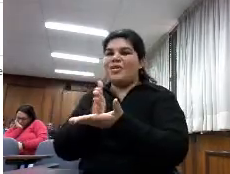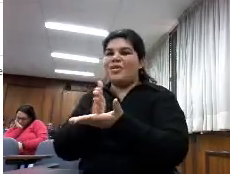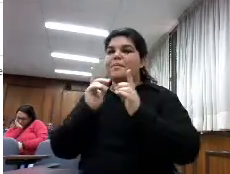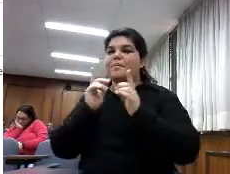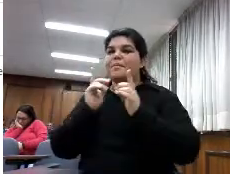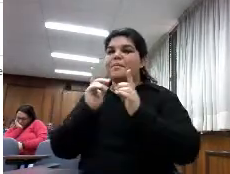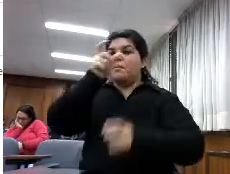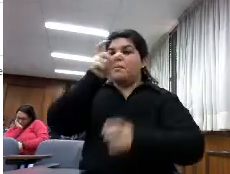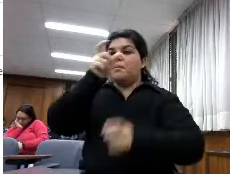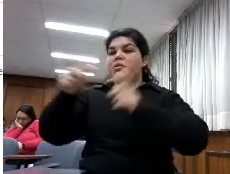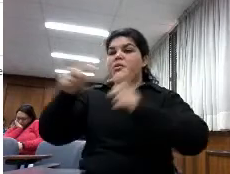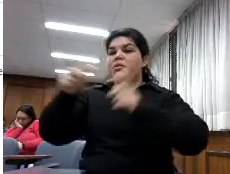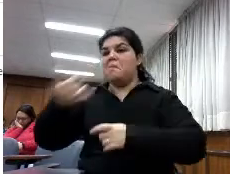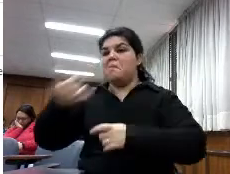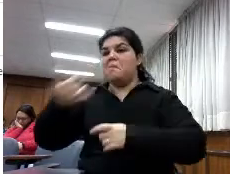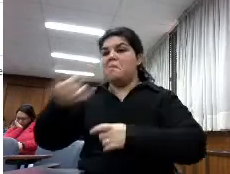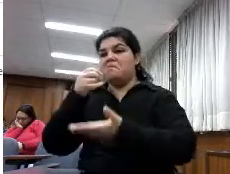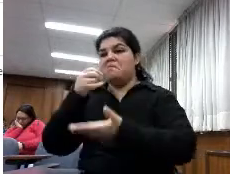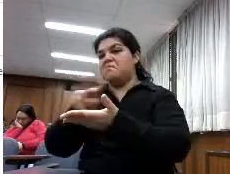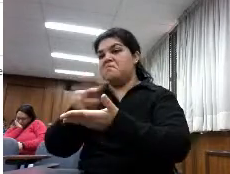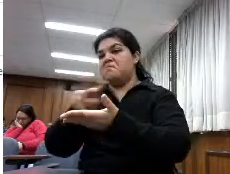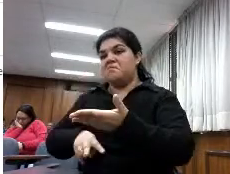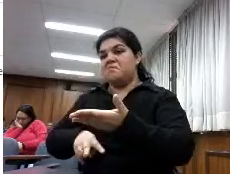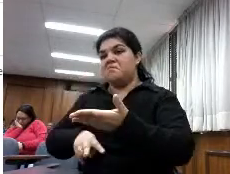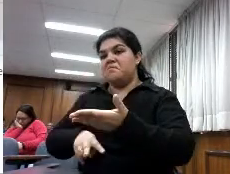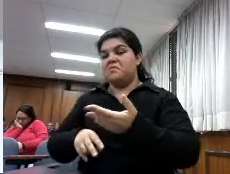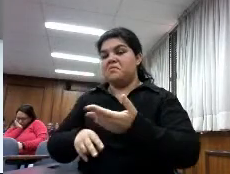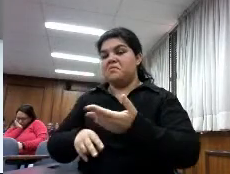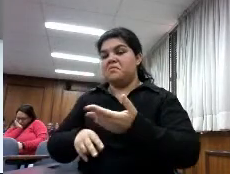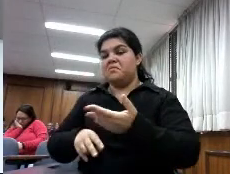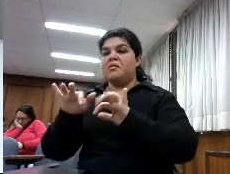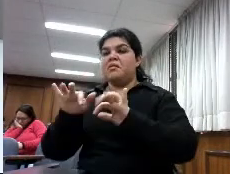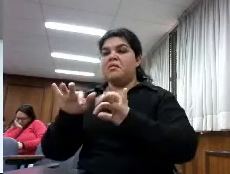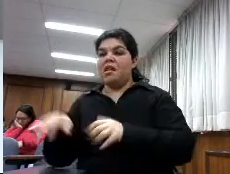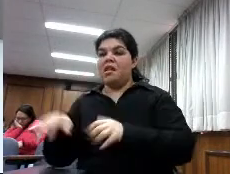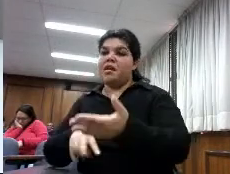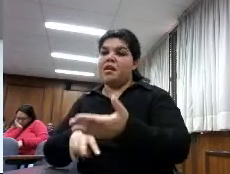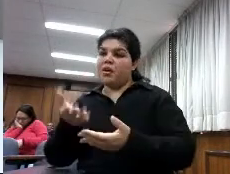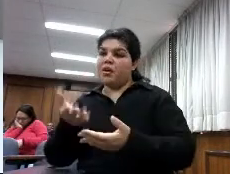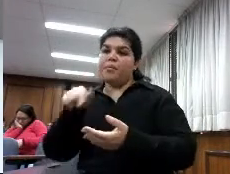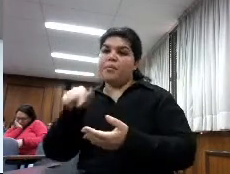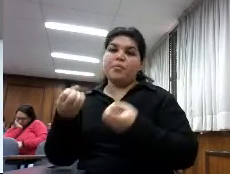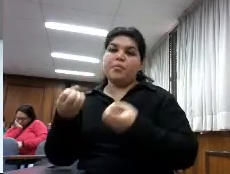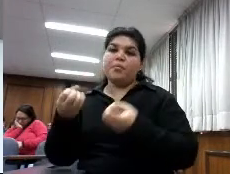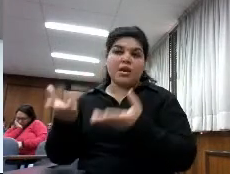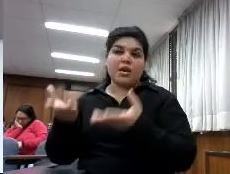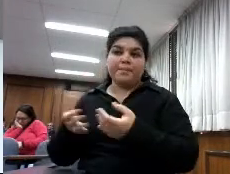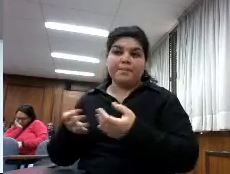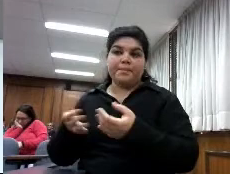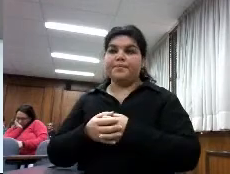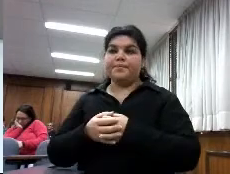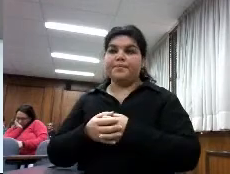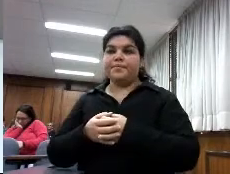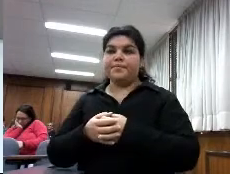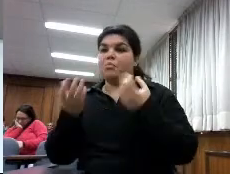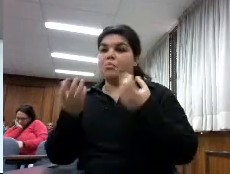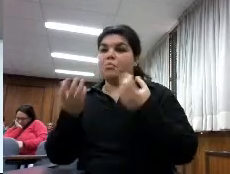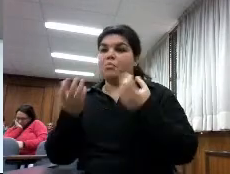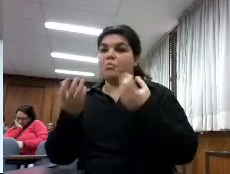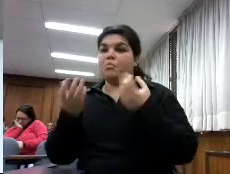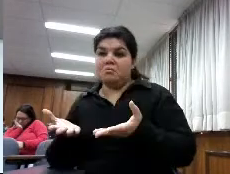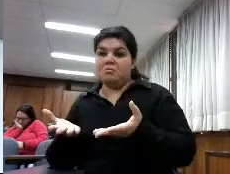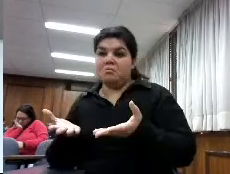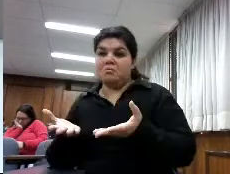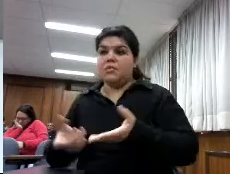dispositivo móvil por el digital ¿por qué están leyendo en el dispositivo móvil? porque mucha gente la capacidad que